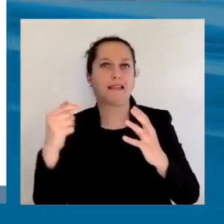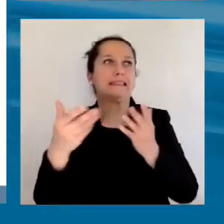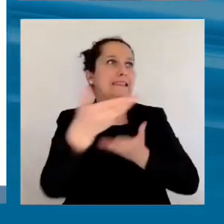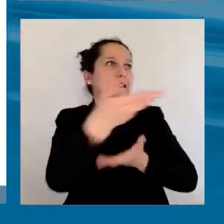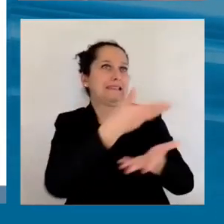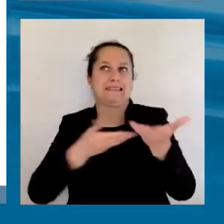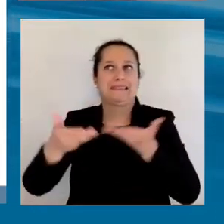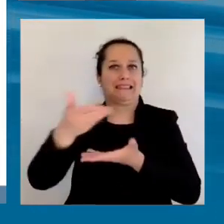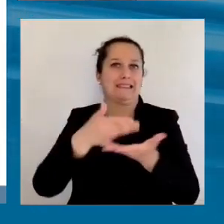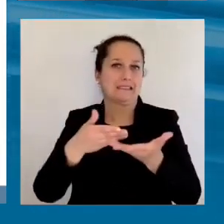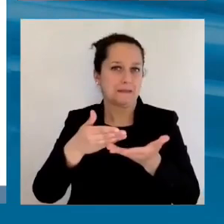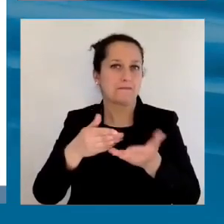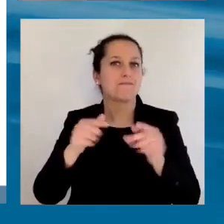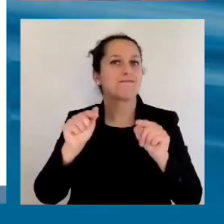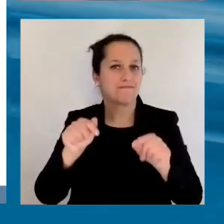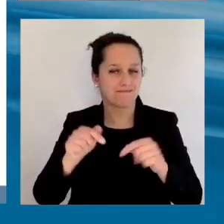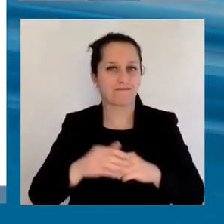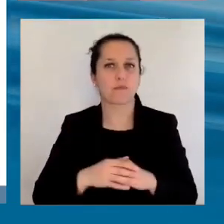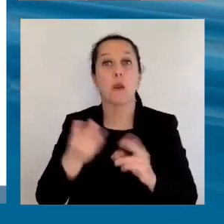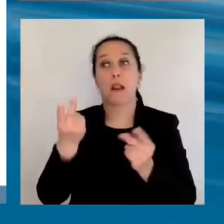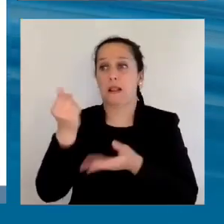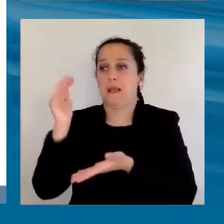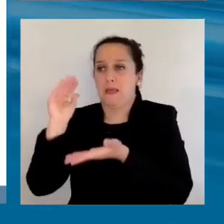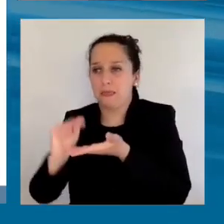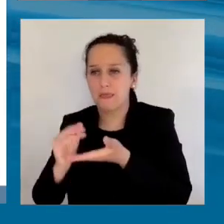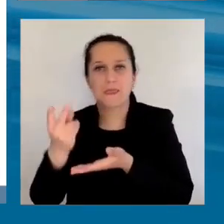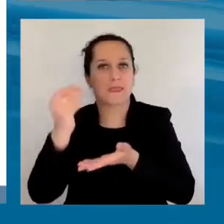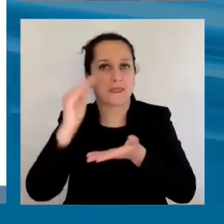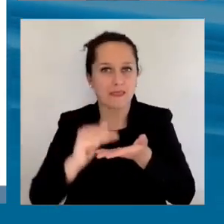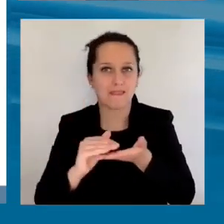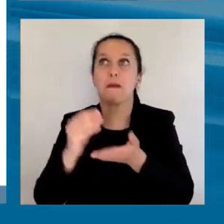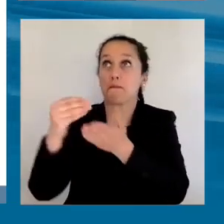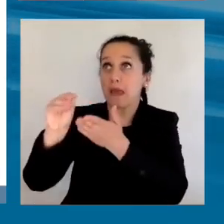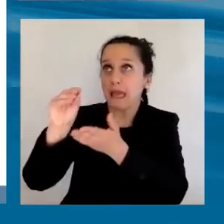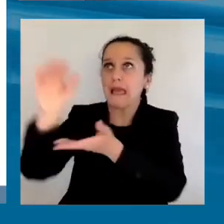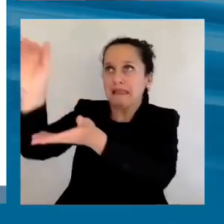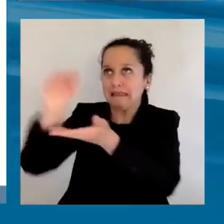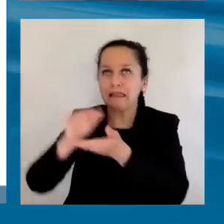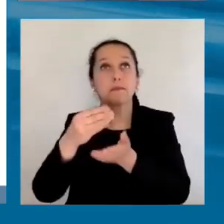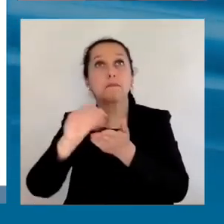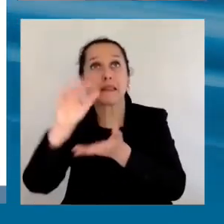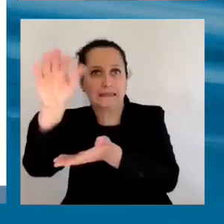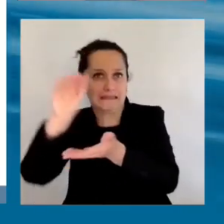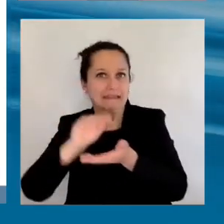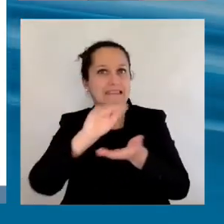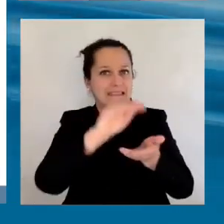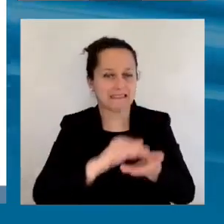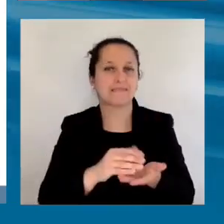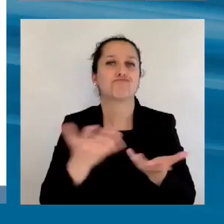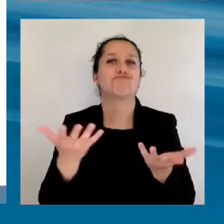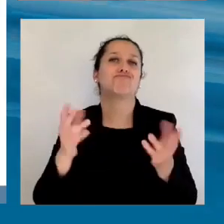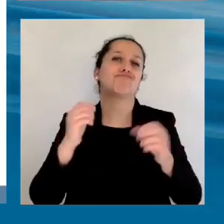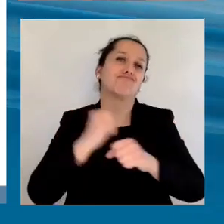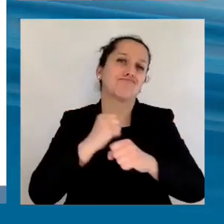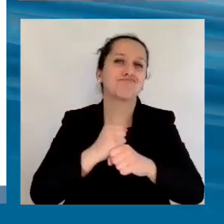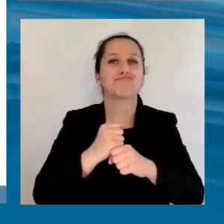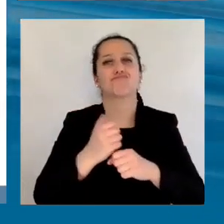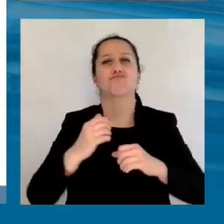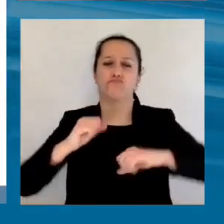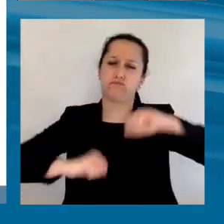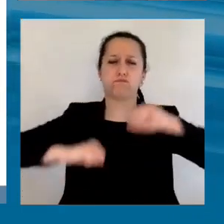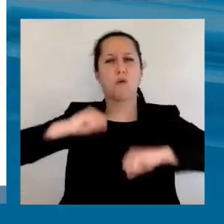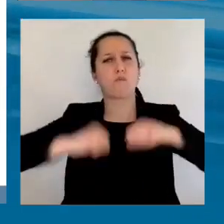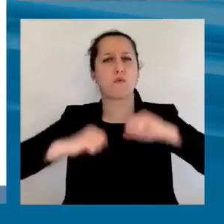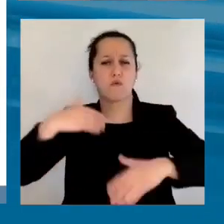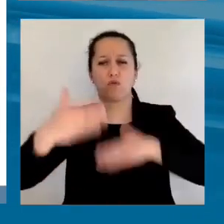Entonces, había esa reducción de costos que era lo que guiaba la localización de las cadenas de producción y las fábricas eran donde había los